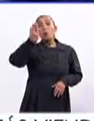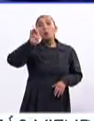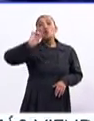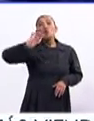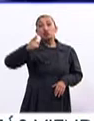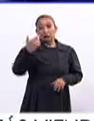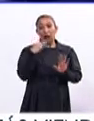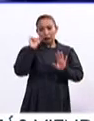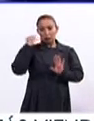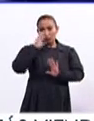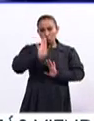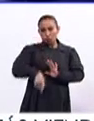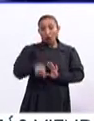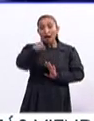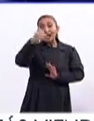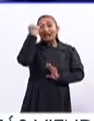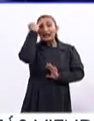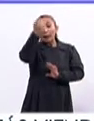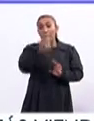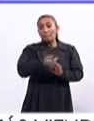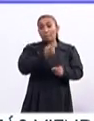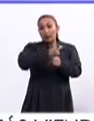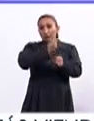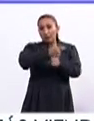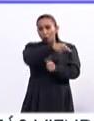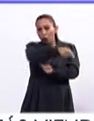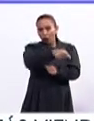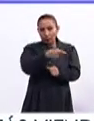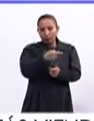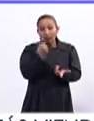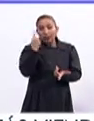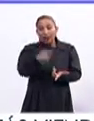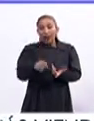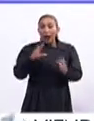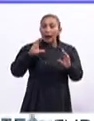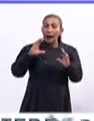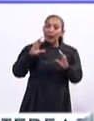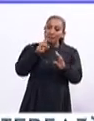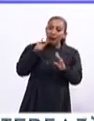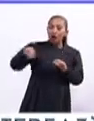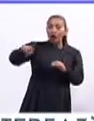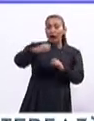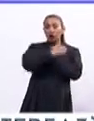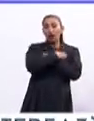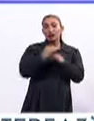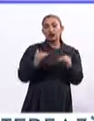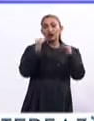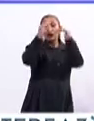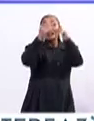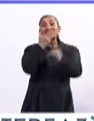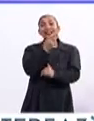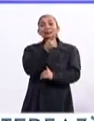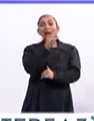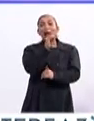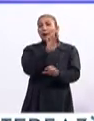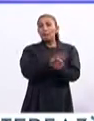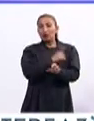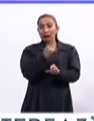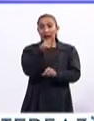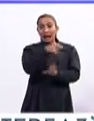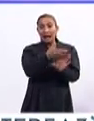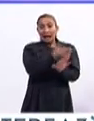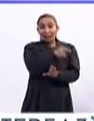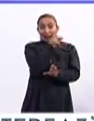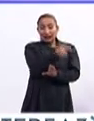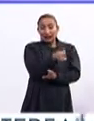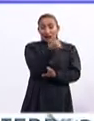él mismo inició esta iniciativa, valga la redundancia, para el mejoramiento de la educación superior hispana. ¿Por qué? En esos